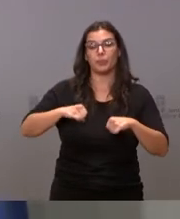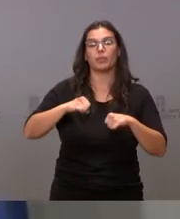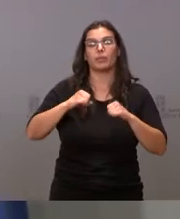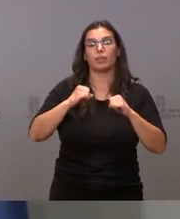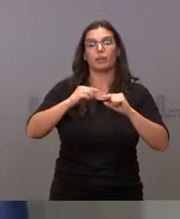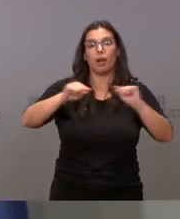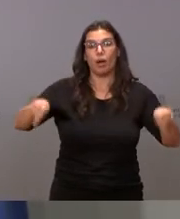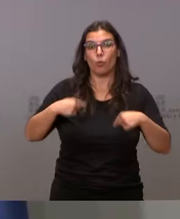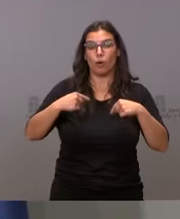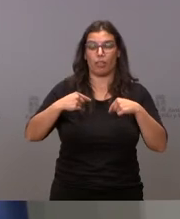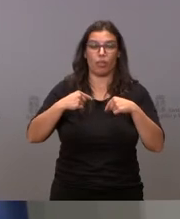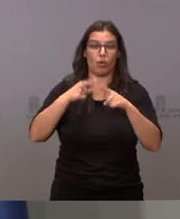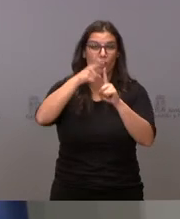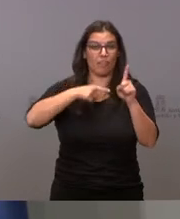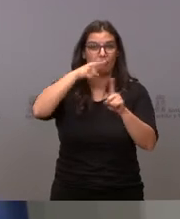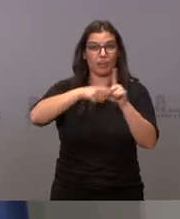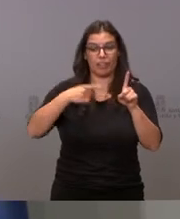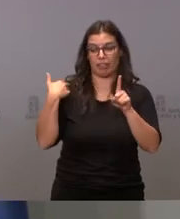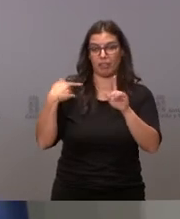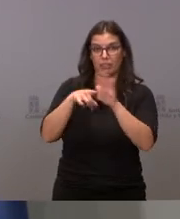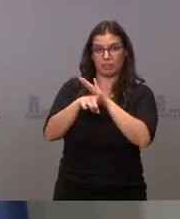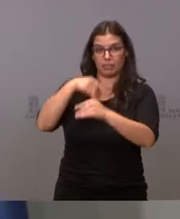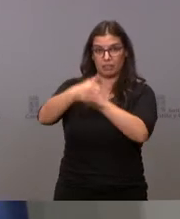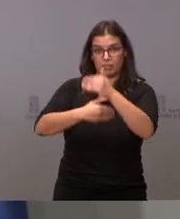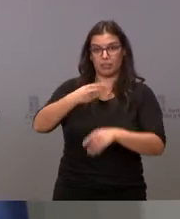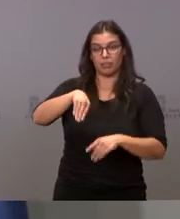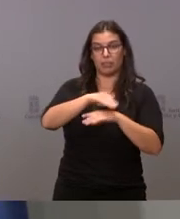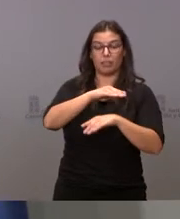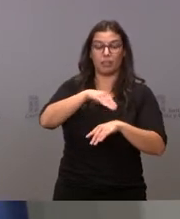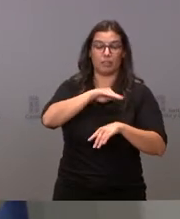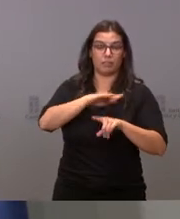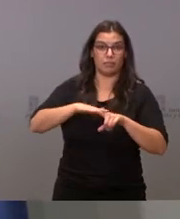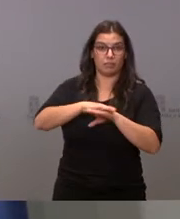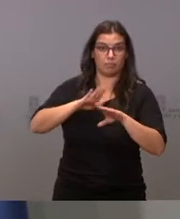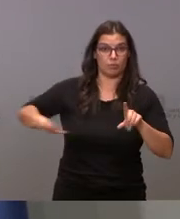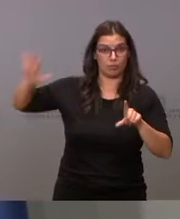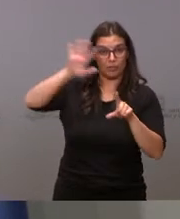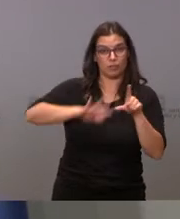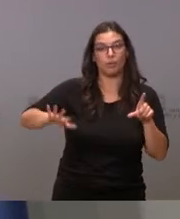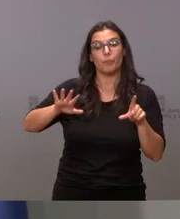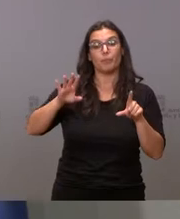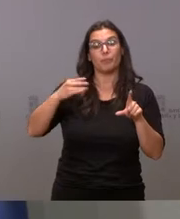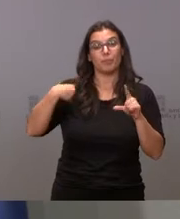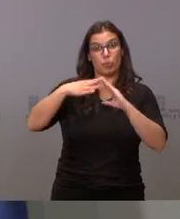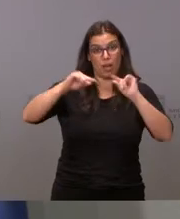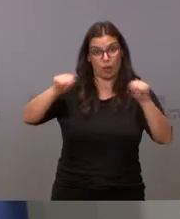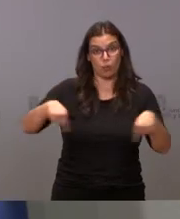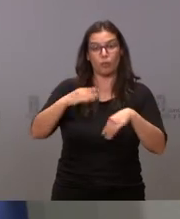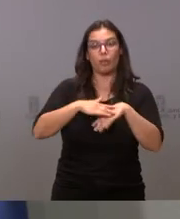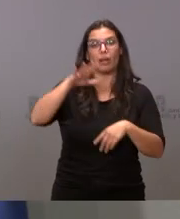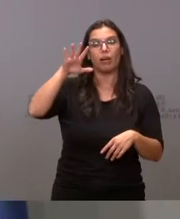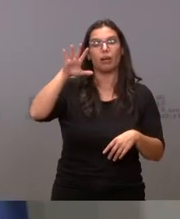recientemente tramitado por la Administración Central del Estado. Saben ustedes que hay un acuerdo marco para la compra